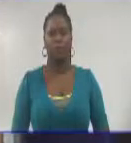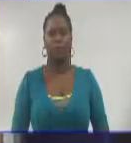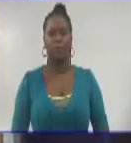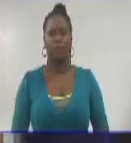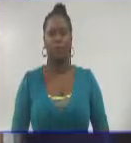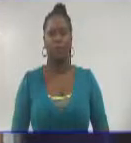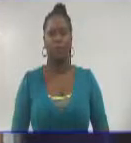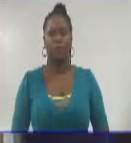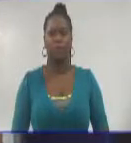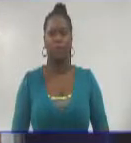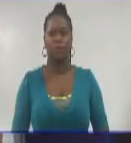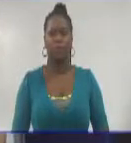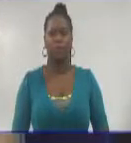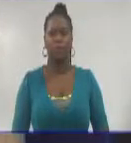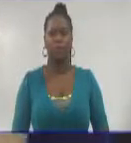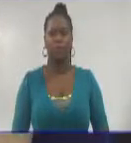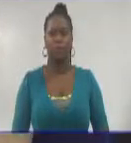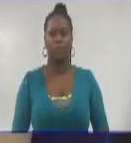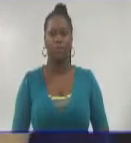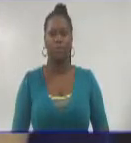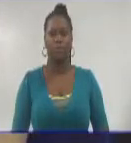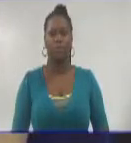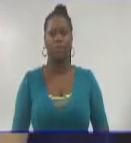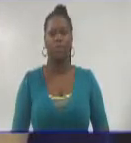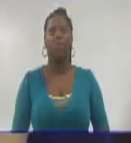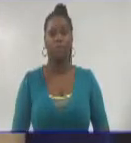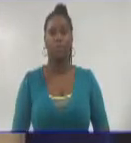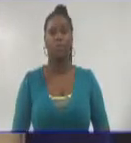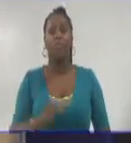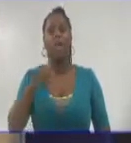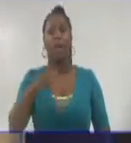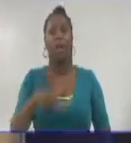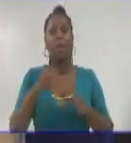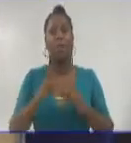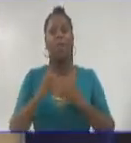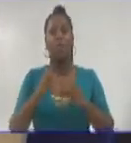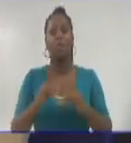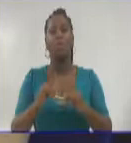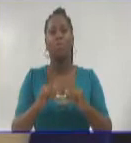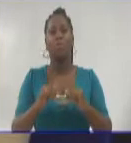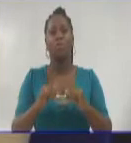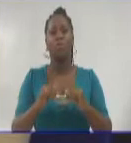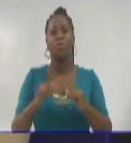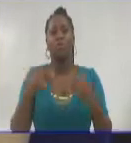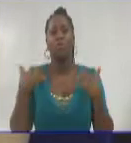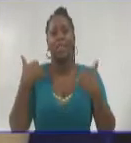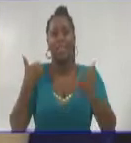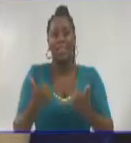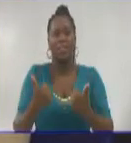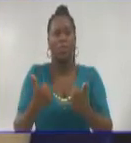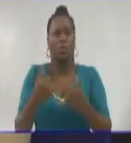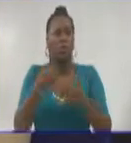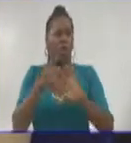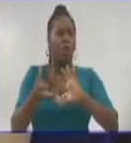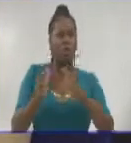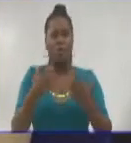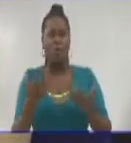Bueno, vamos ahora a esta sección que presentaba nuestro director de Enfocas, y después